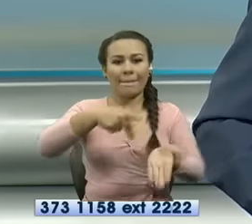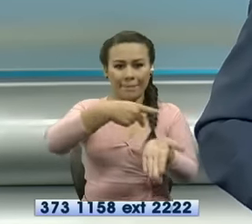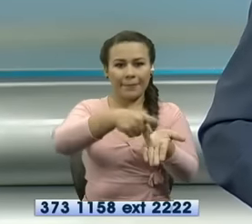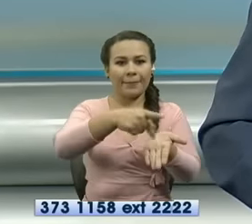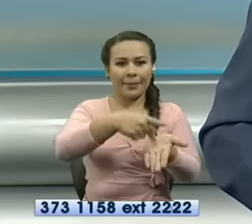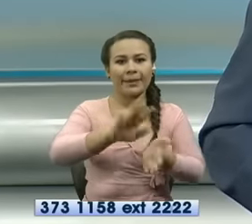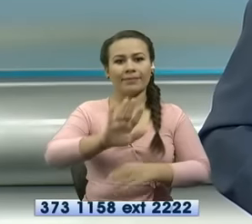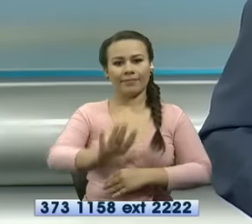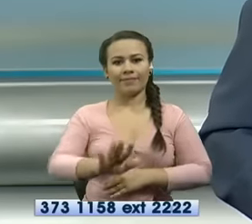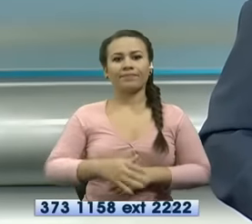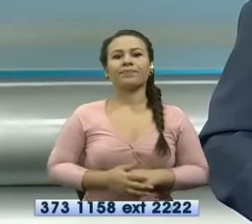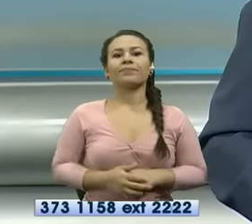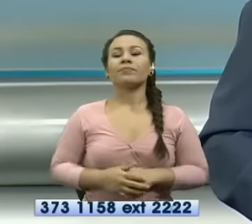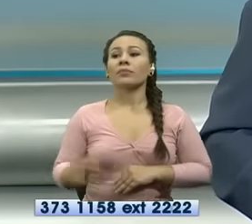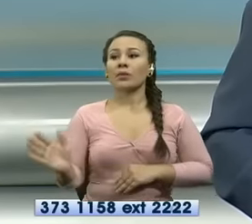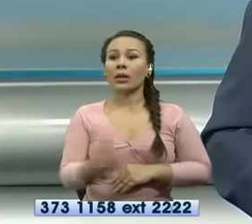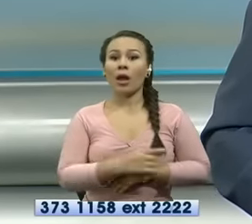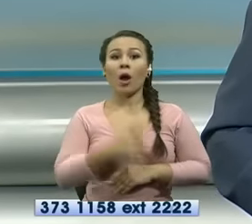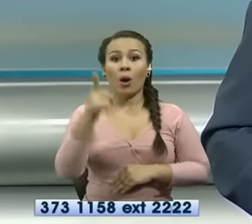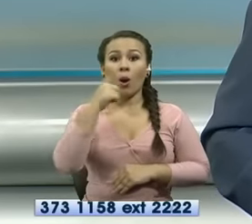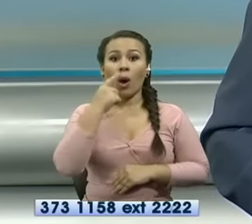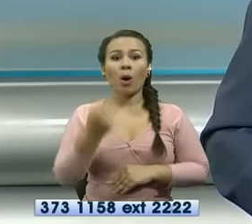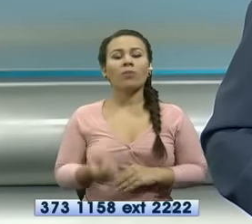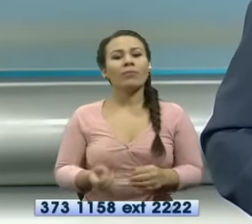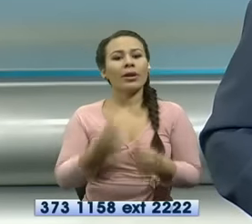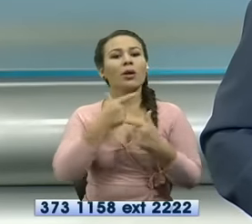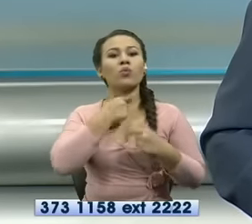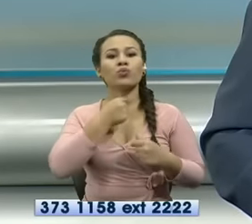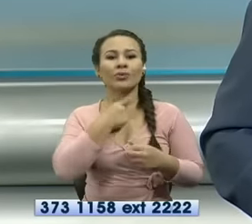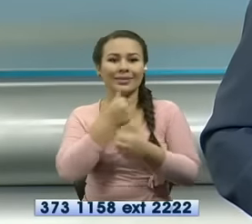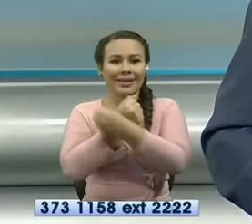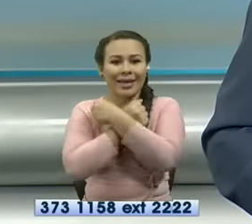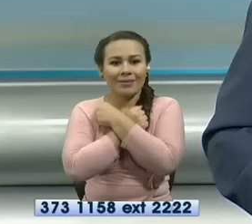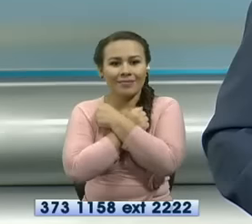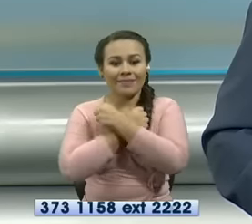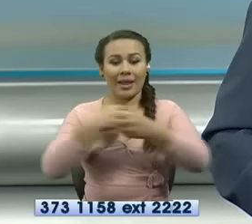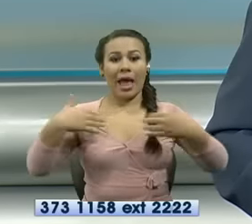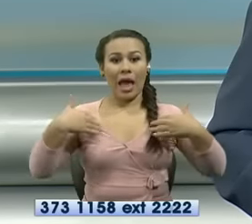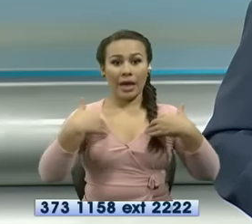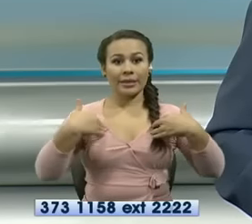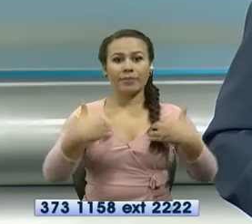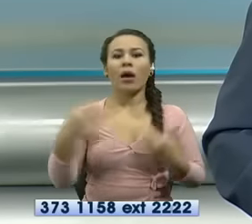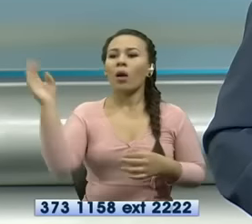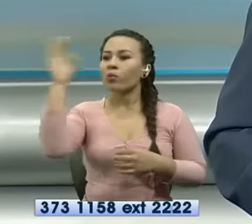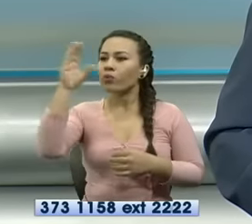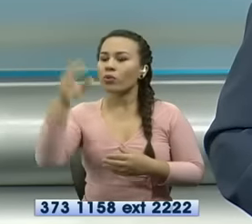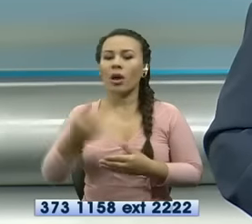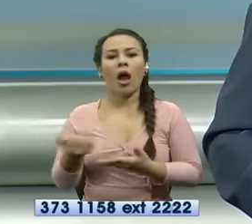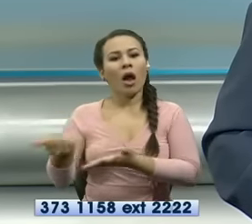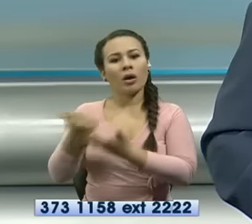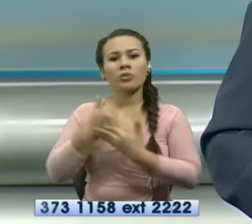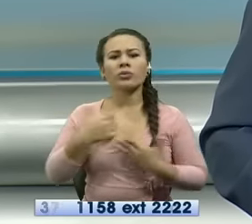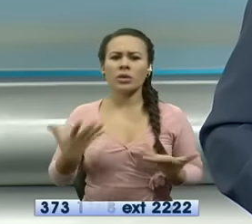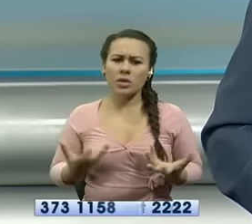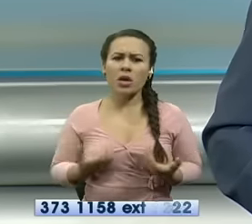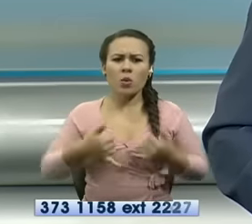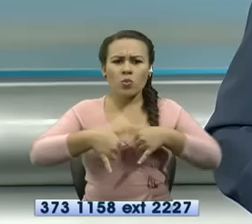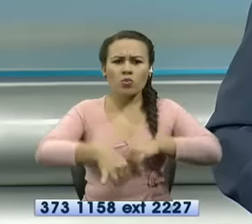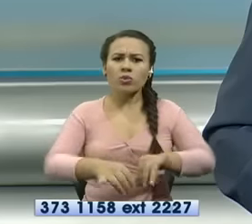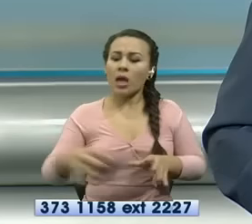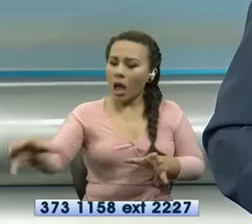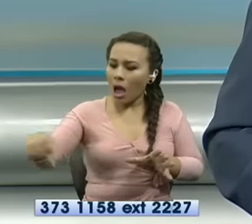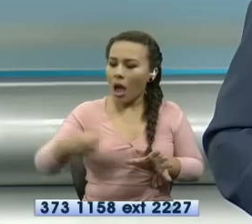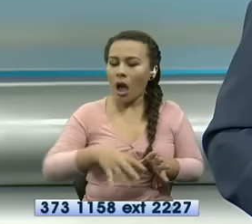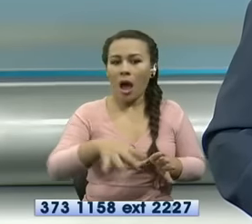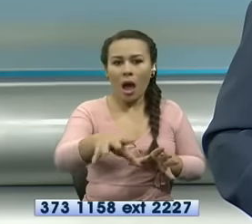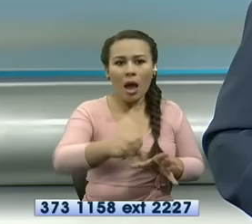un hombre amante de los animales solicita ayuda para poder continuar rescatando a los perros de las calles de Guayaquil pese a la